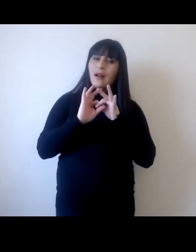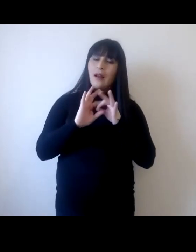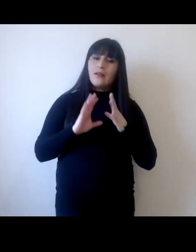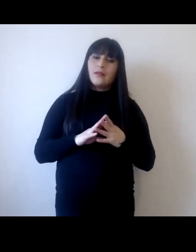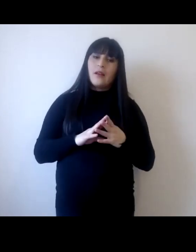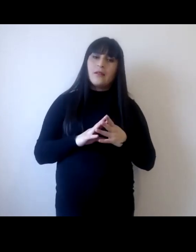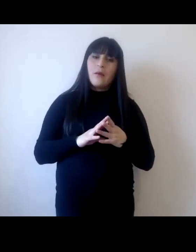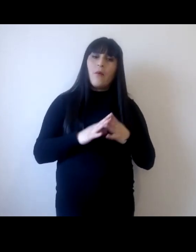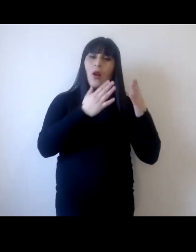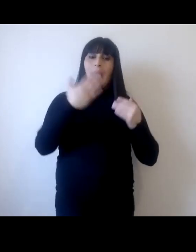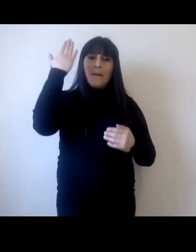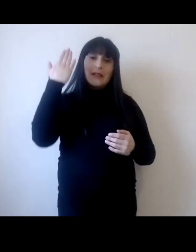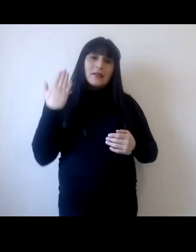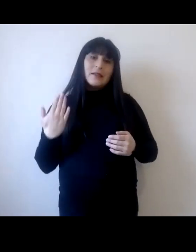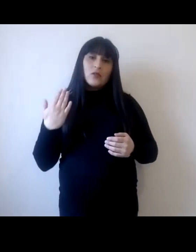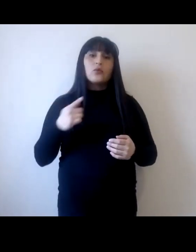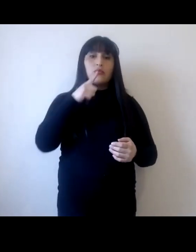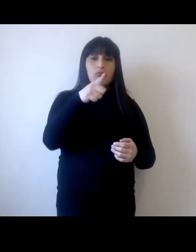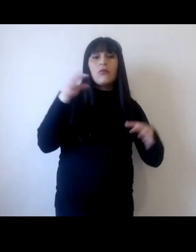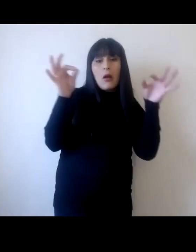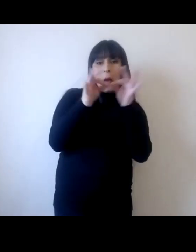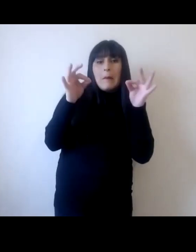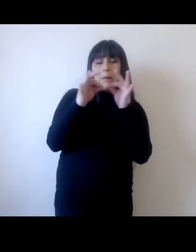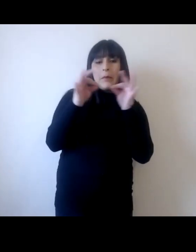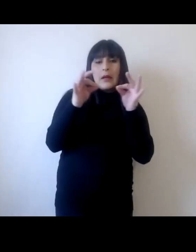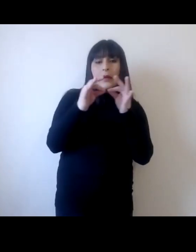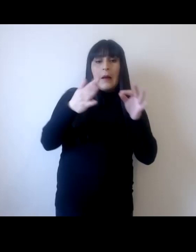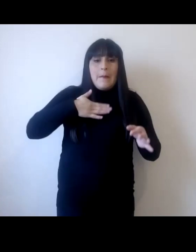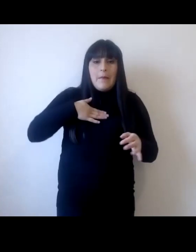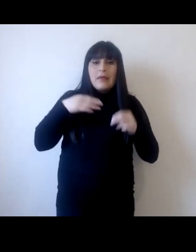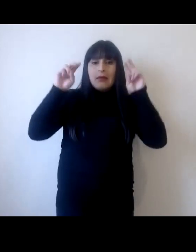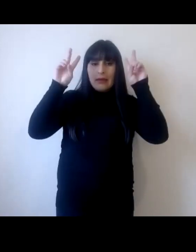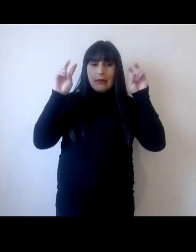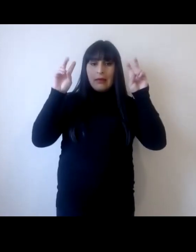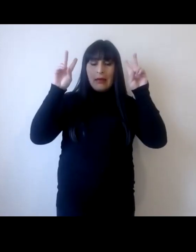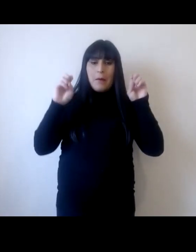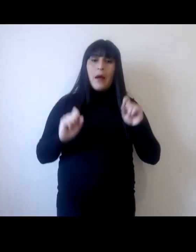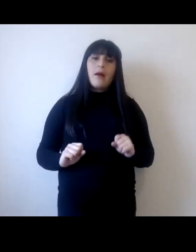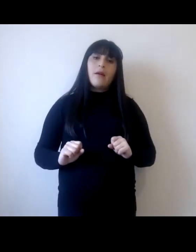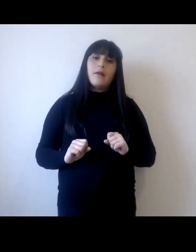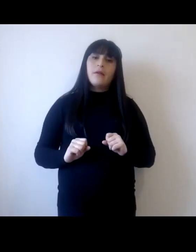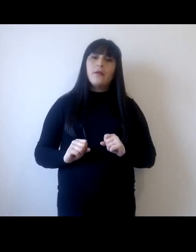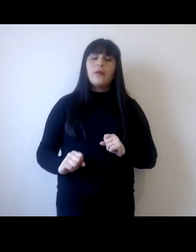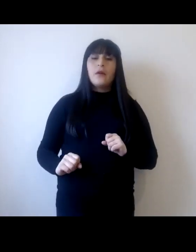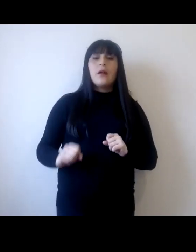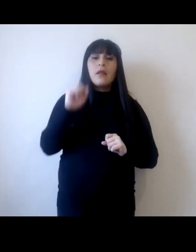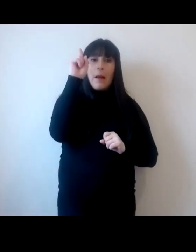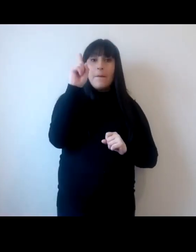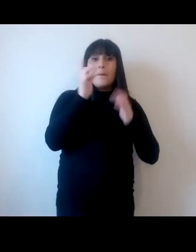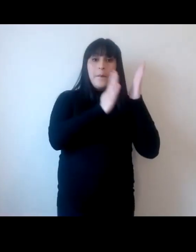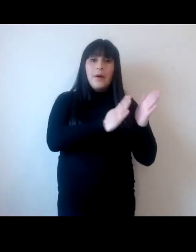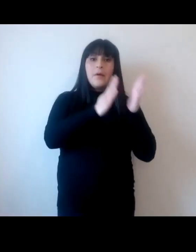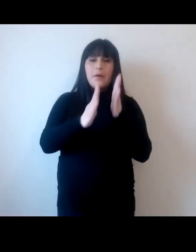precisamente la presentación del primer tomo del